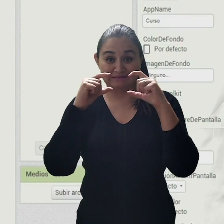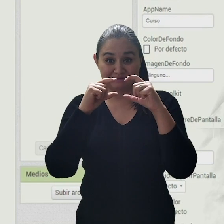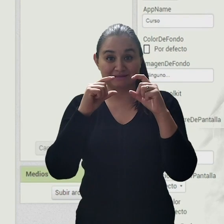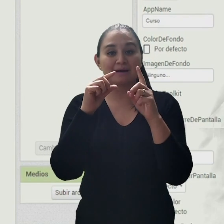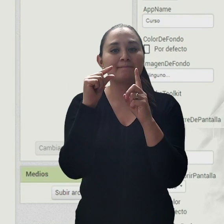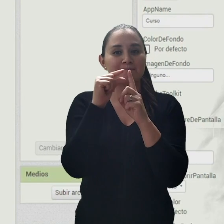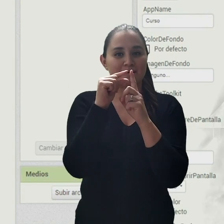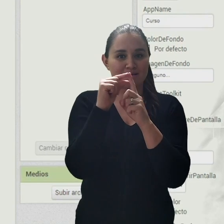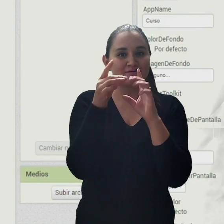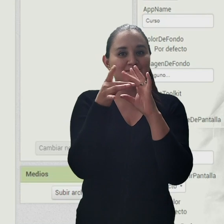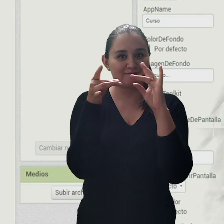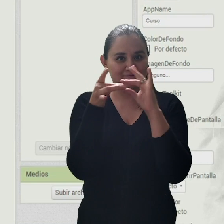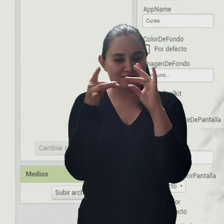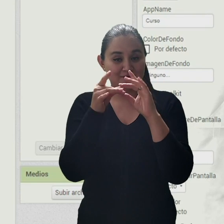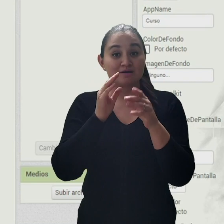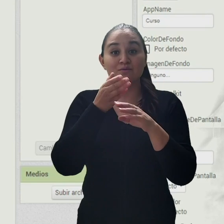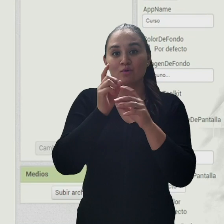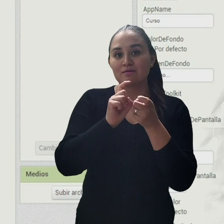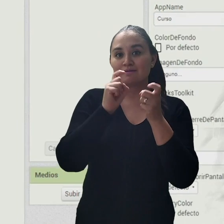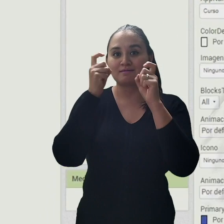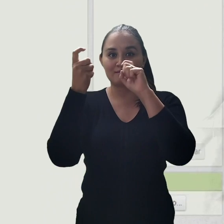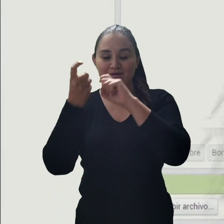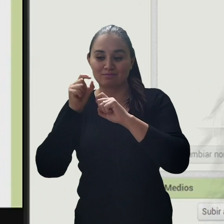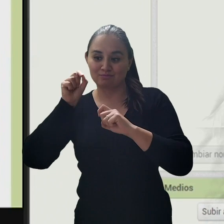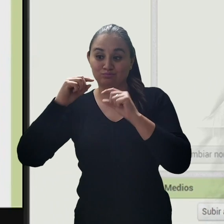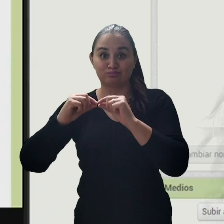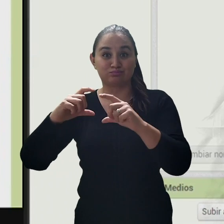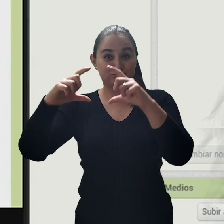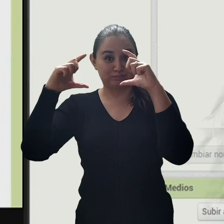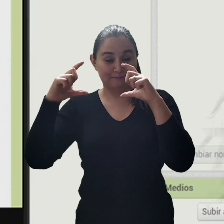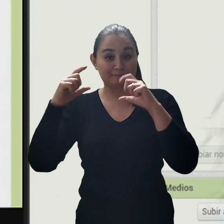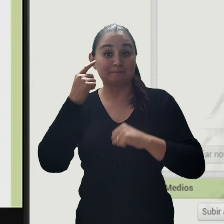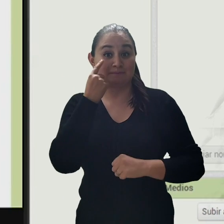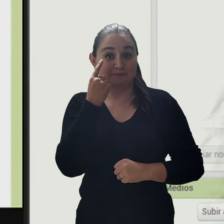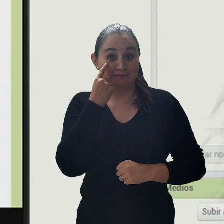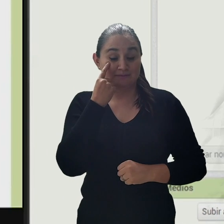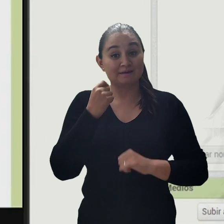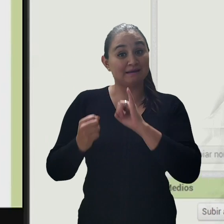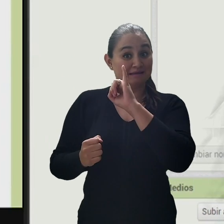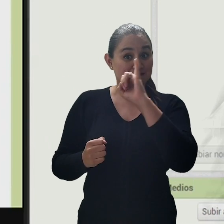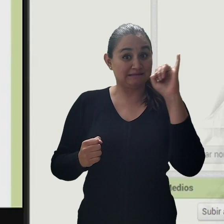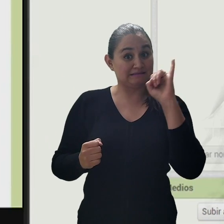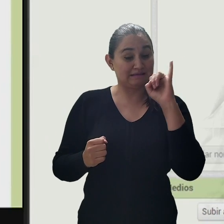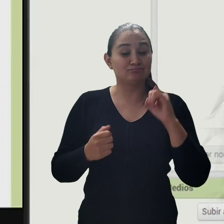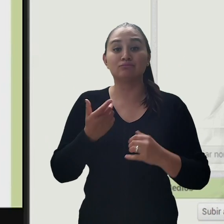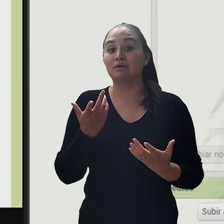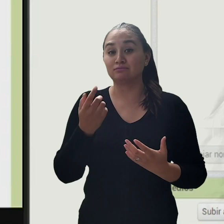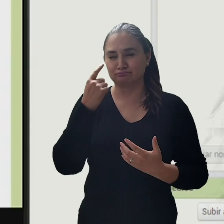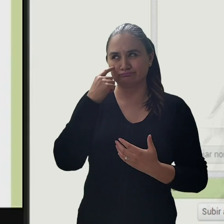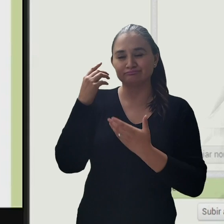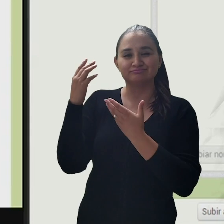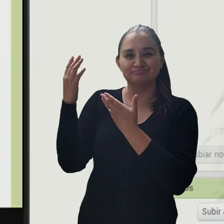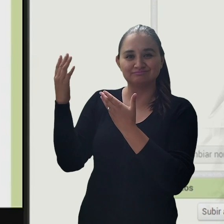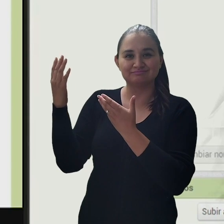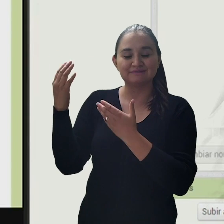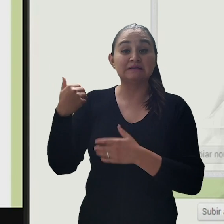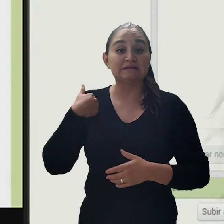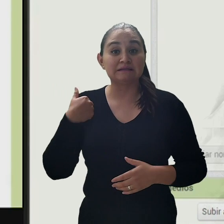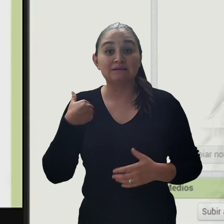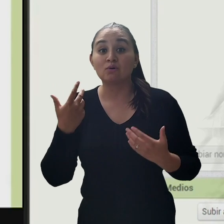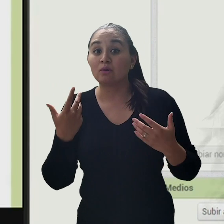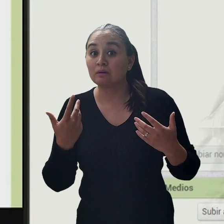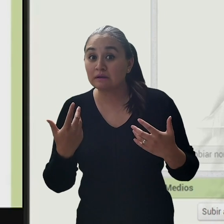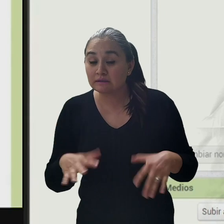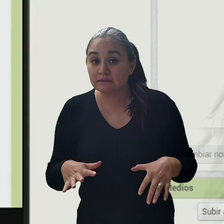y que la cambie a través de un botón. En el lado izquierdo de la pantalla, tenemos una buena